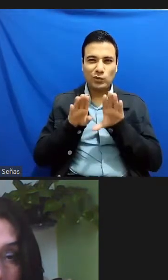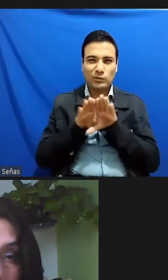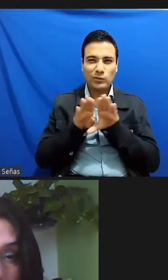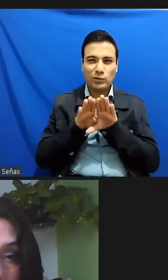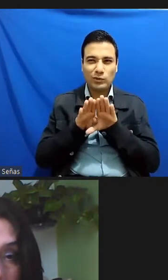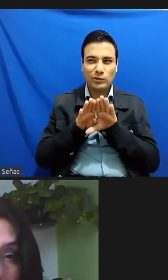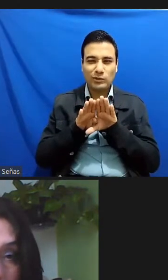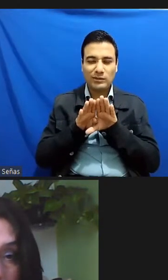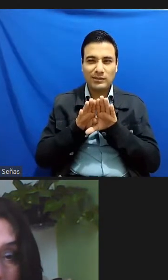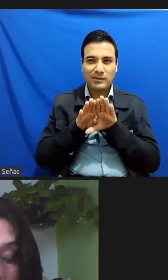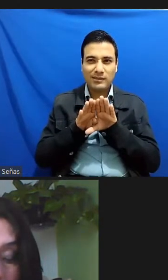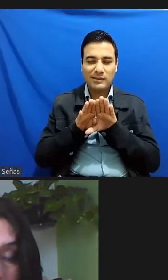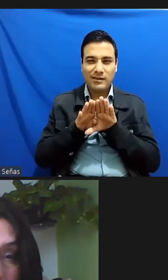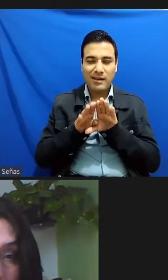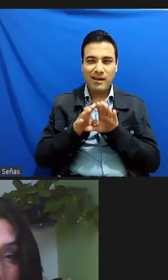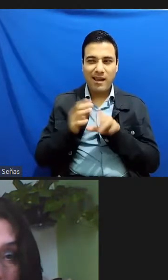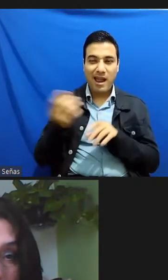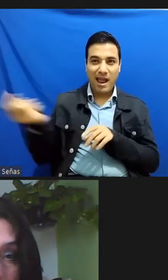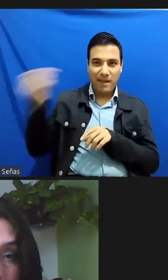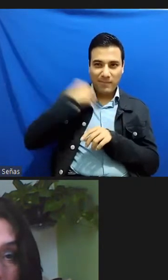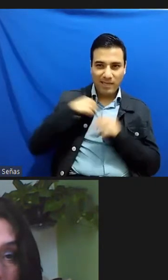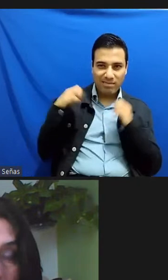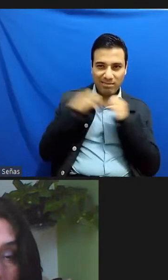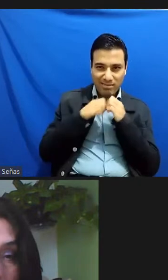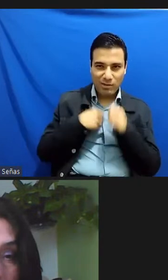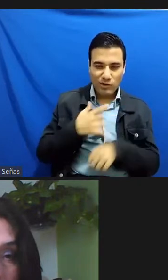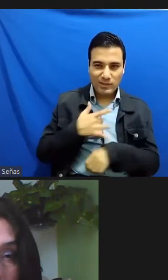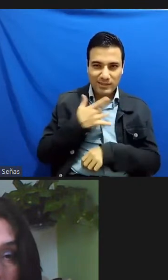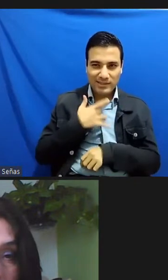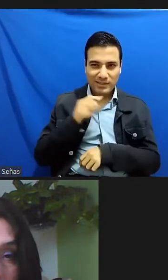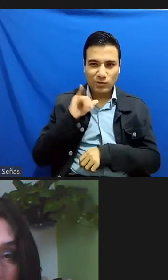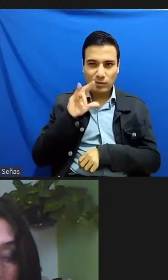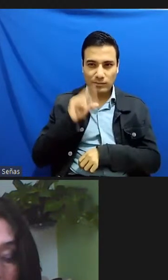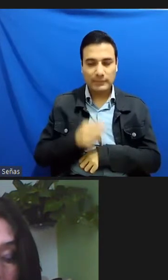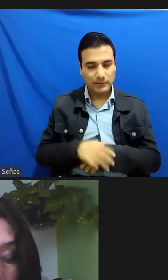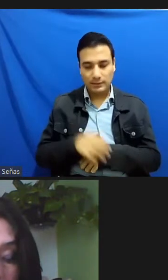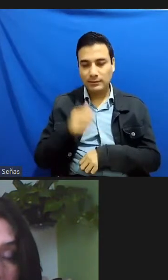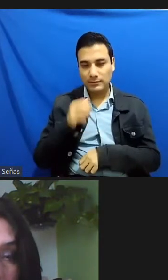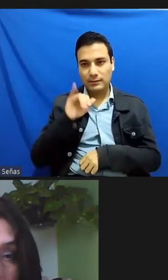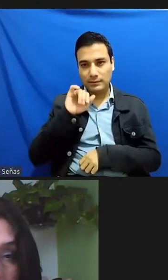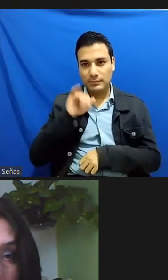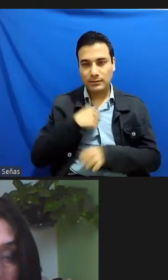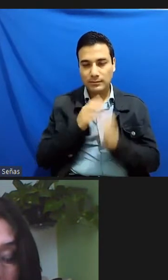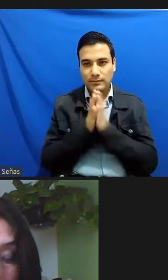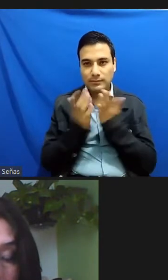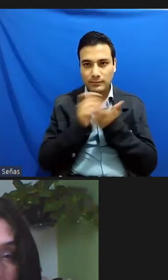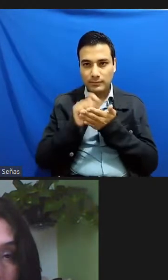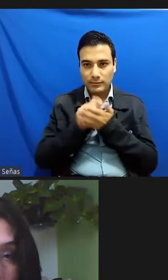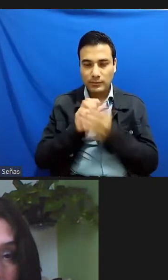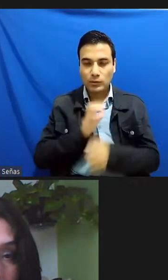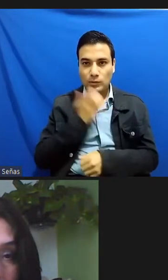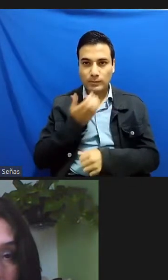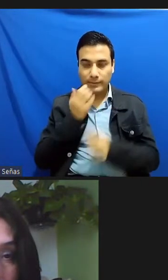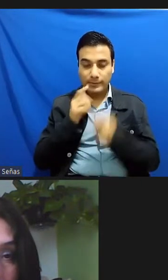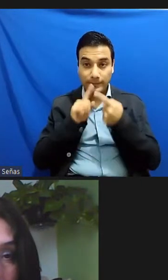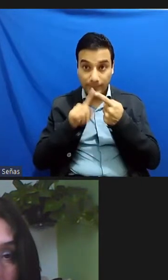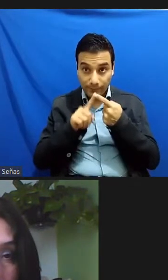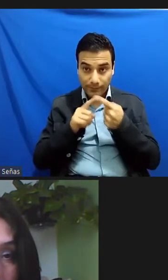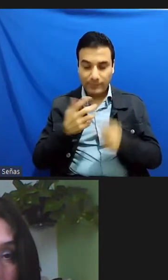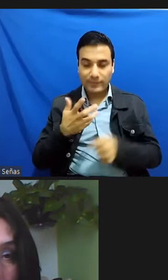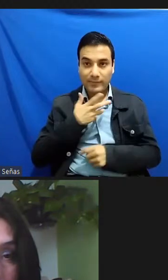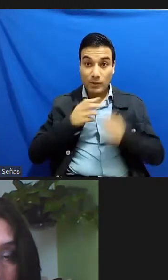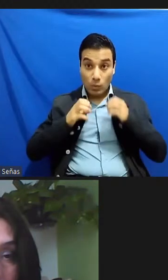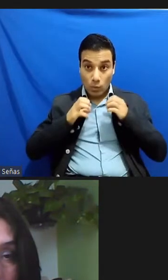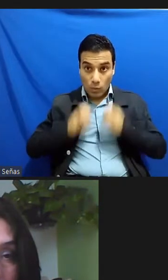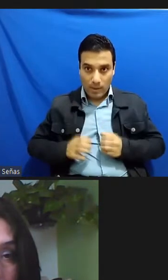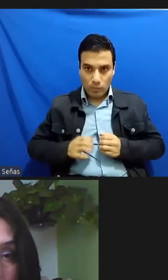porque sí como bien pregunta hay dos constantes en mi escritura que es la de aparición de cuerpos diferentes